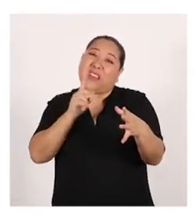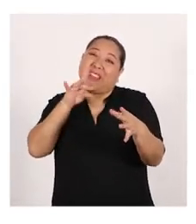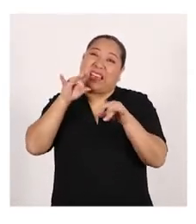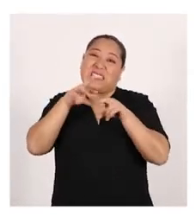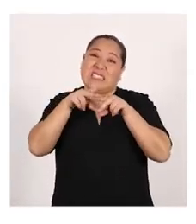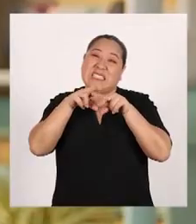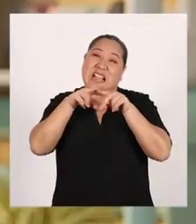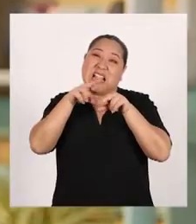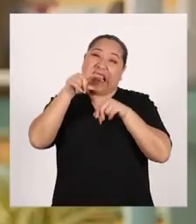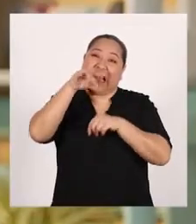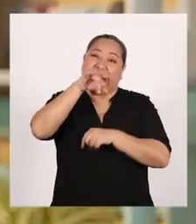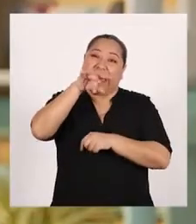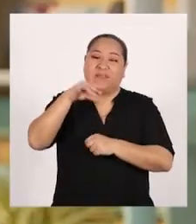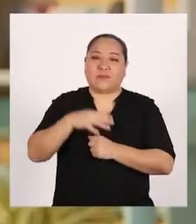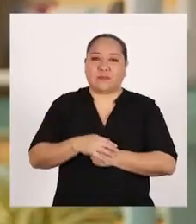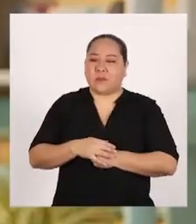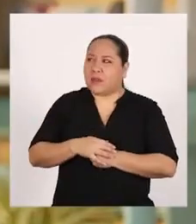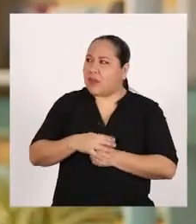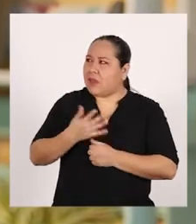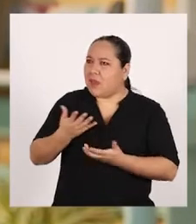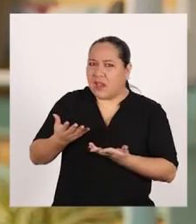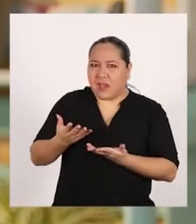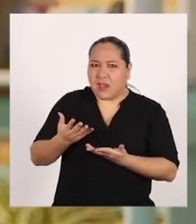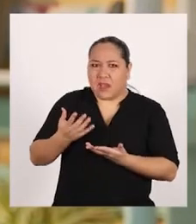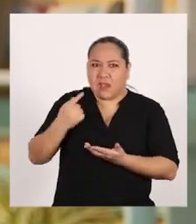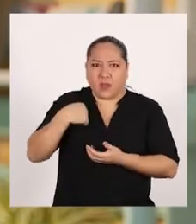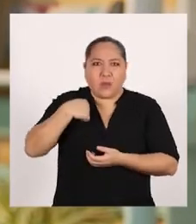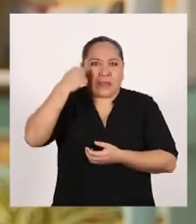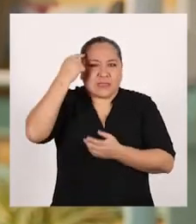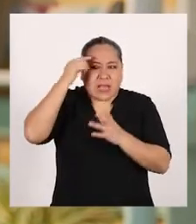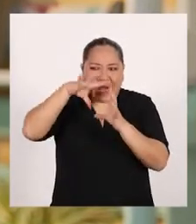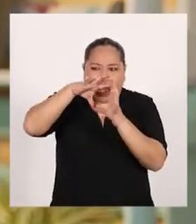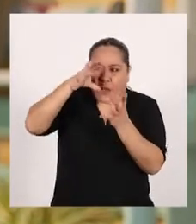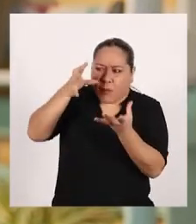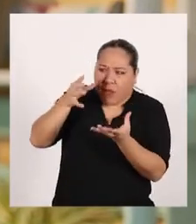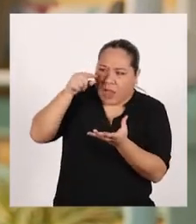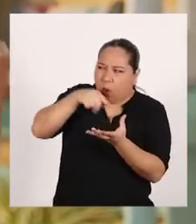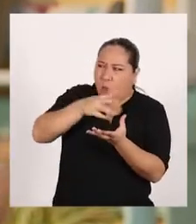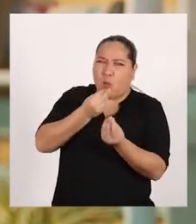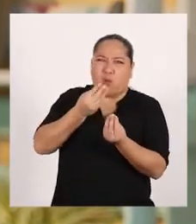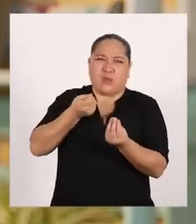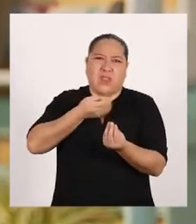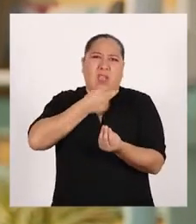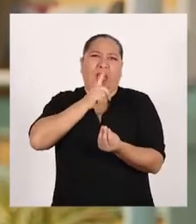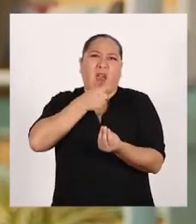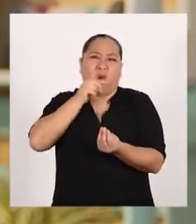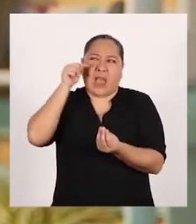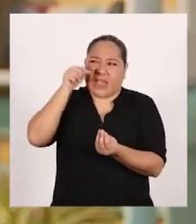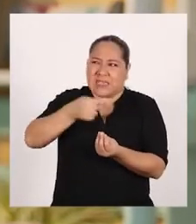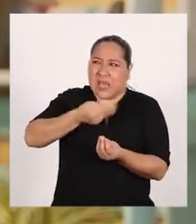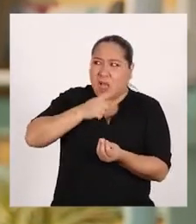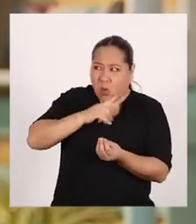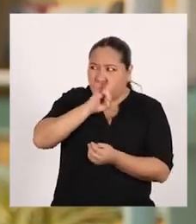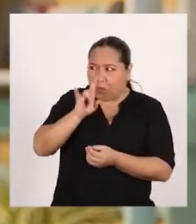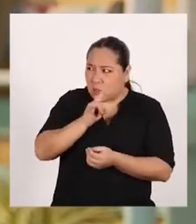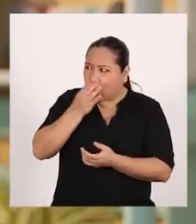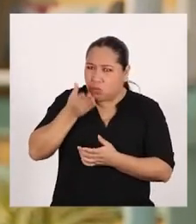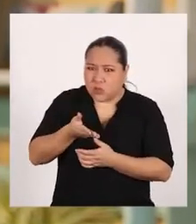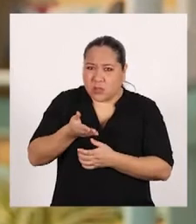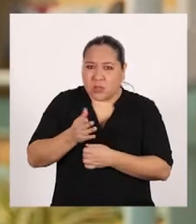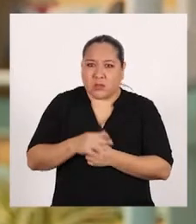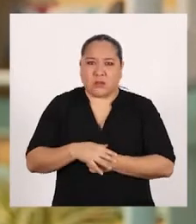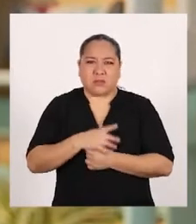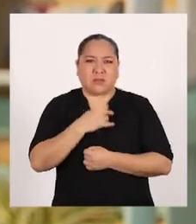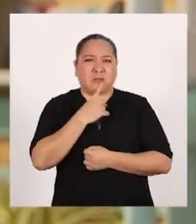salada ¿Qué? Yo pensaba que como nuestro planeta tiene tanta agua Toda esa agua se podía usar